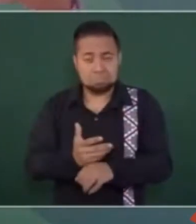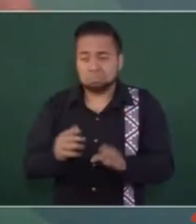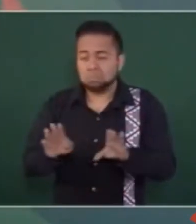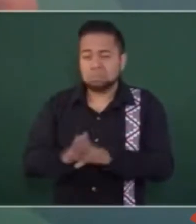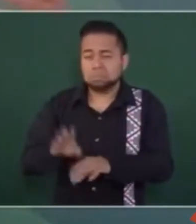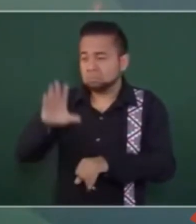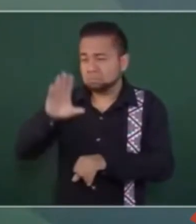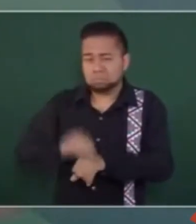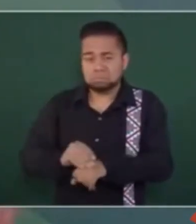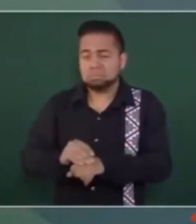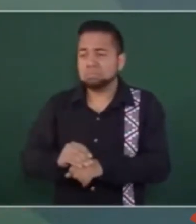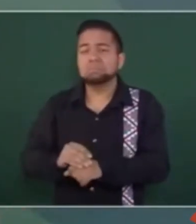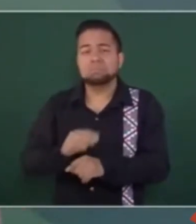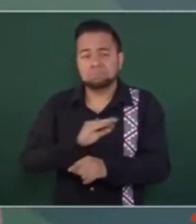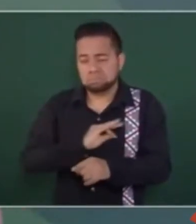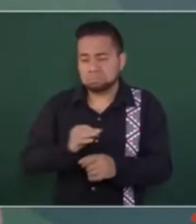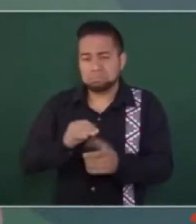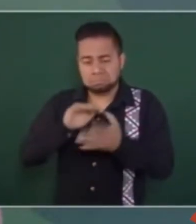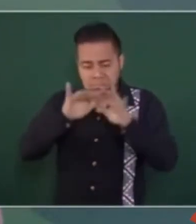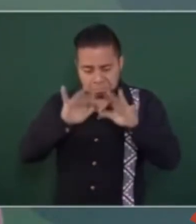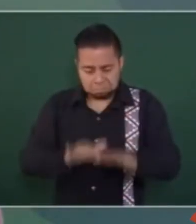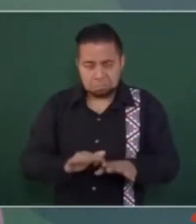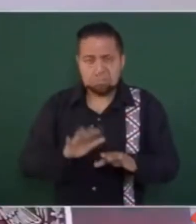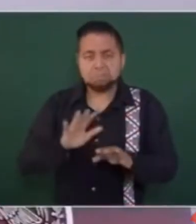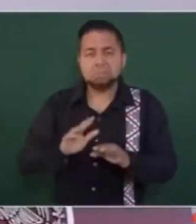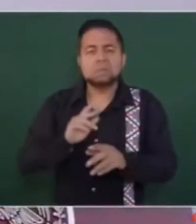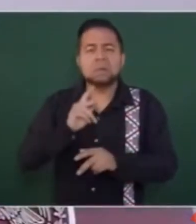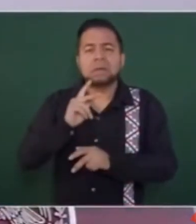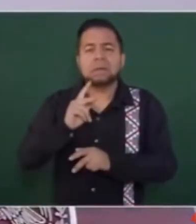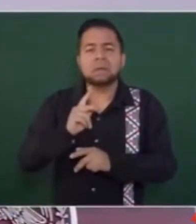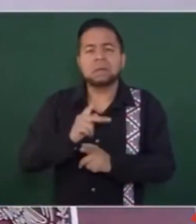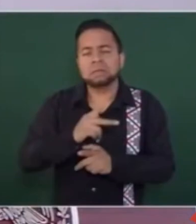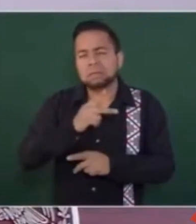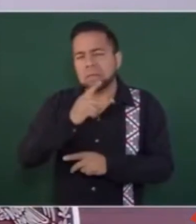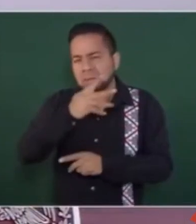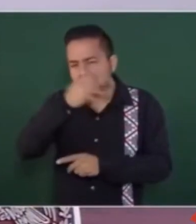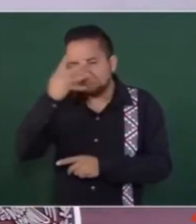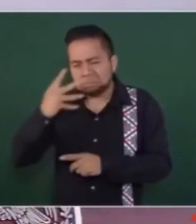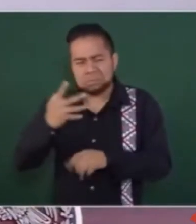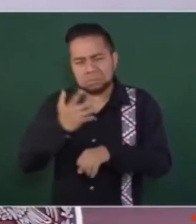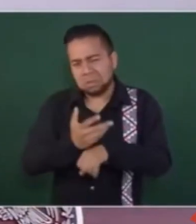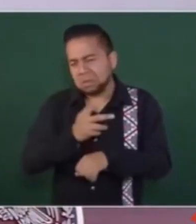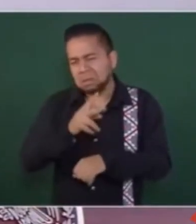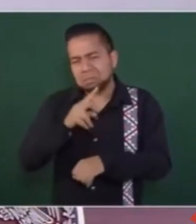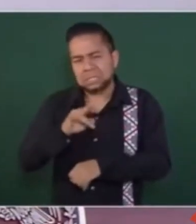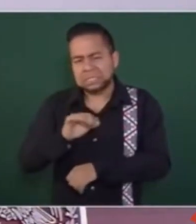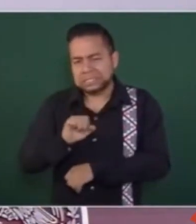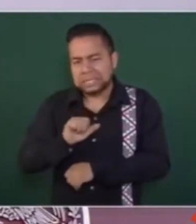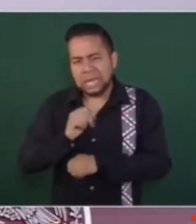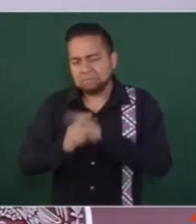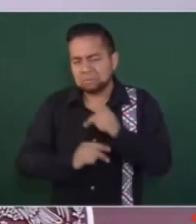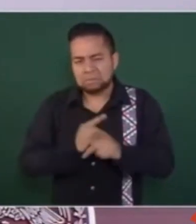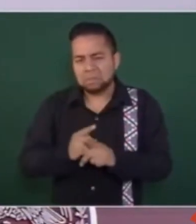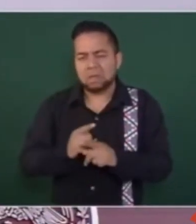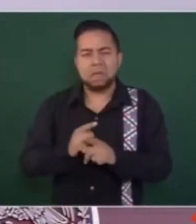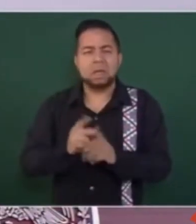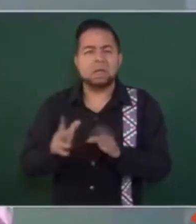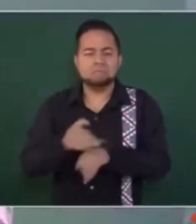obtener un permiso, una visa temporal o definitiva.